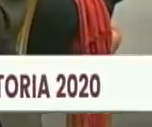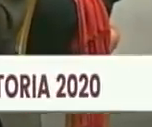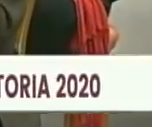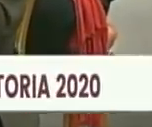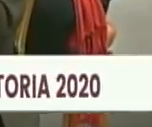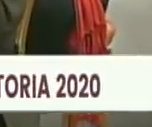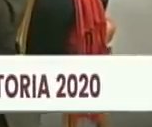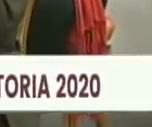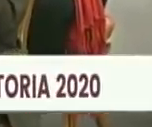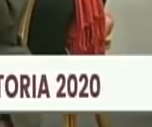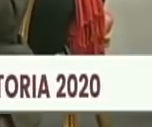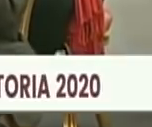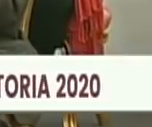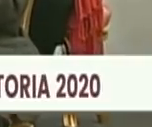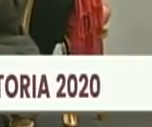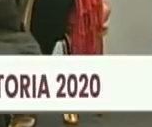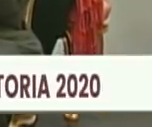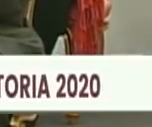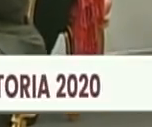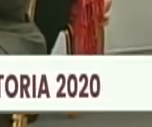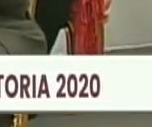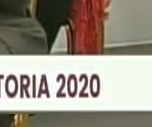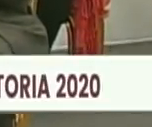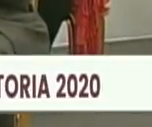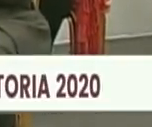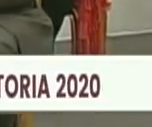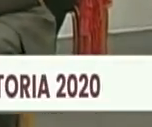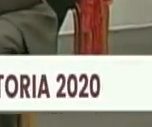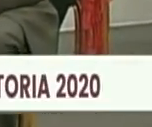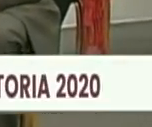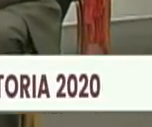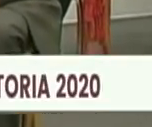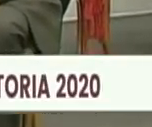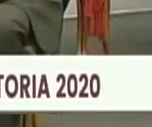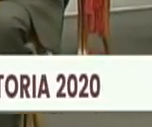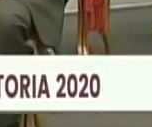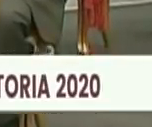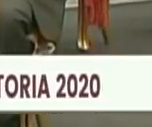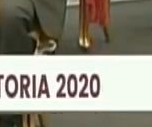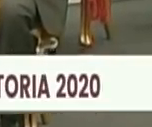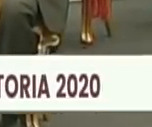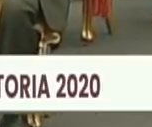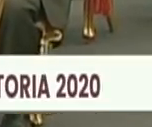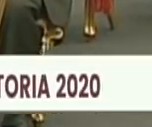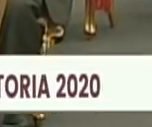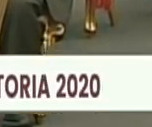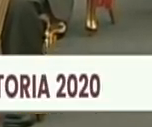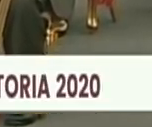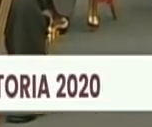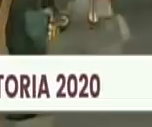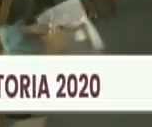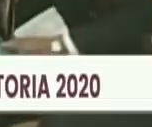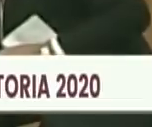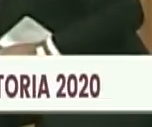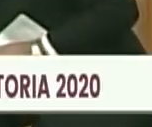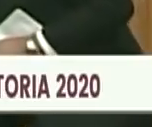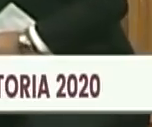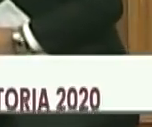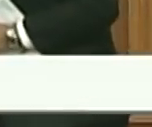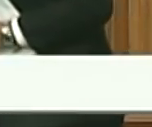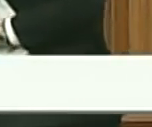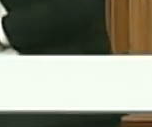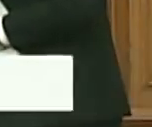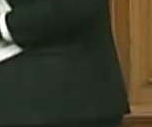la cuarta edición del Premio Nacional de Historia en el año bicentenario de la Batalla de Carabobo y Venezuela celebra por todo lo